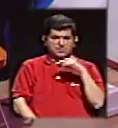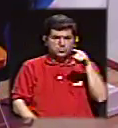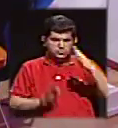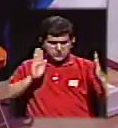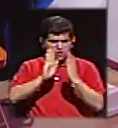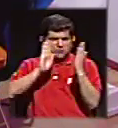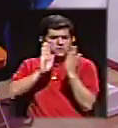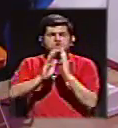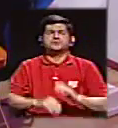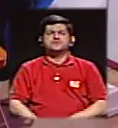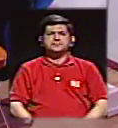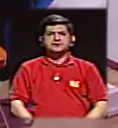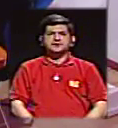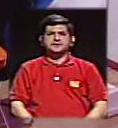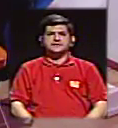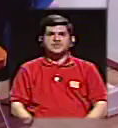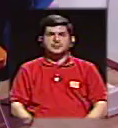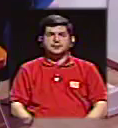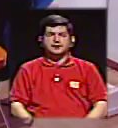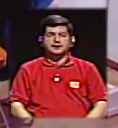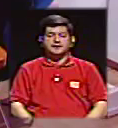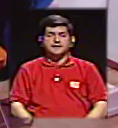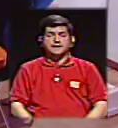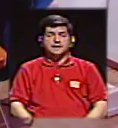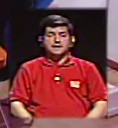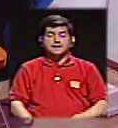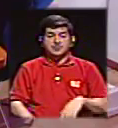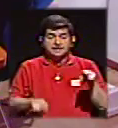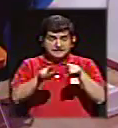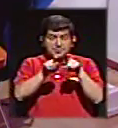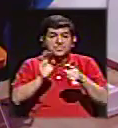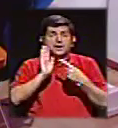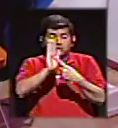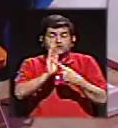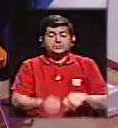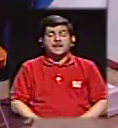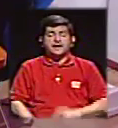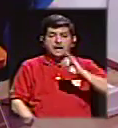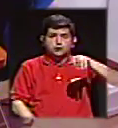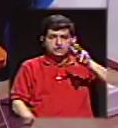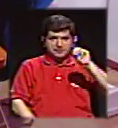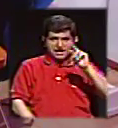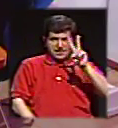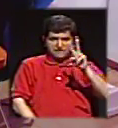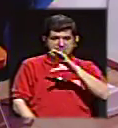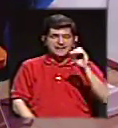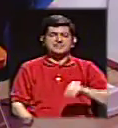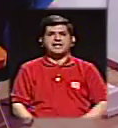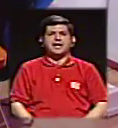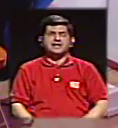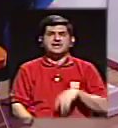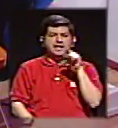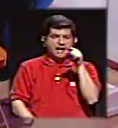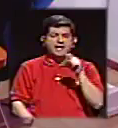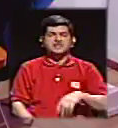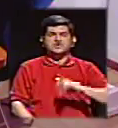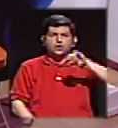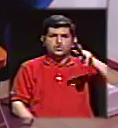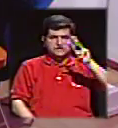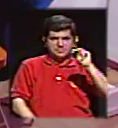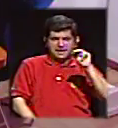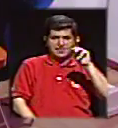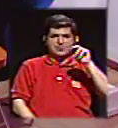confronta. ¿Por qué no hacen visible a Villalta y Corrales? Doña Pilar, si Villalta la llamara, ¿usted lo aceptaría?